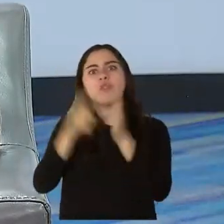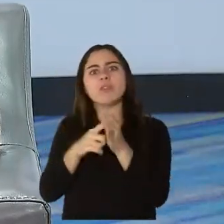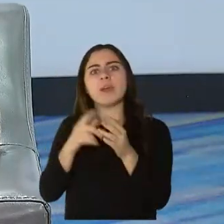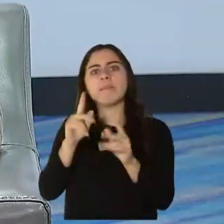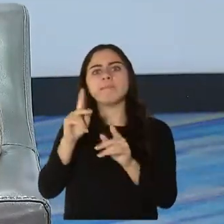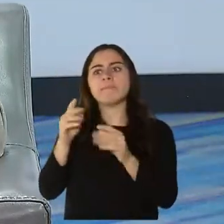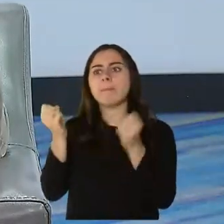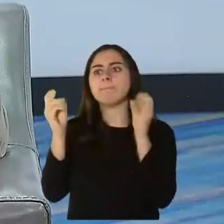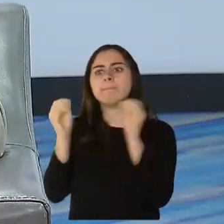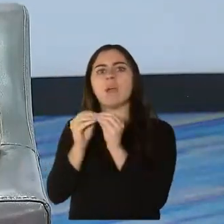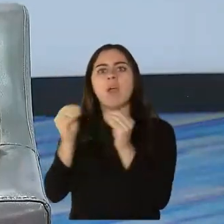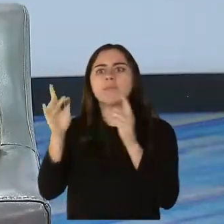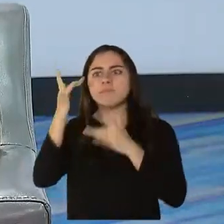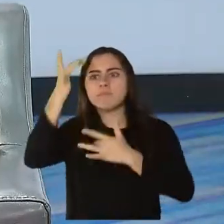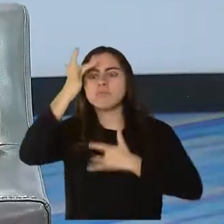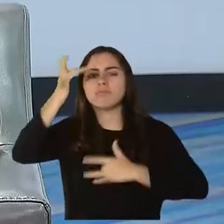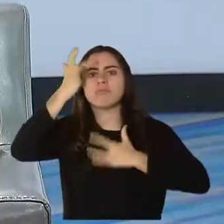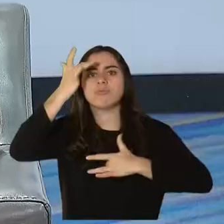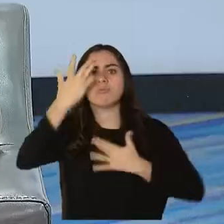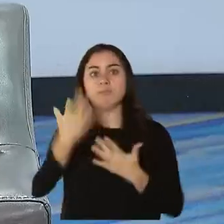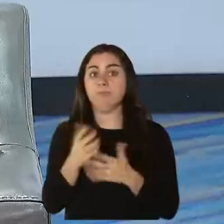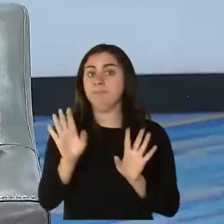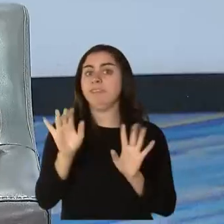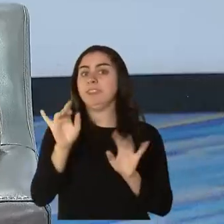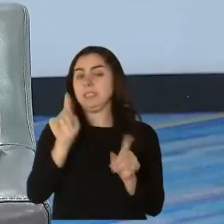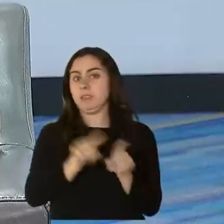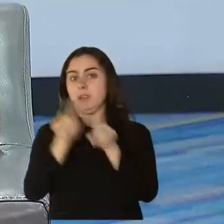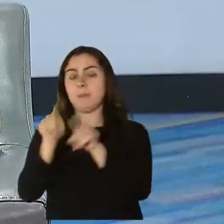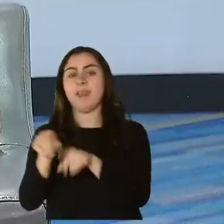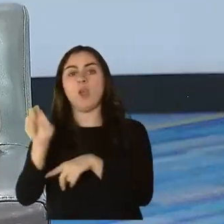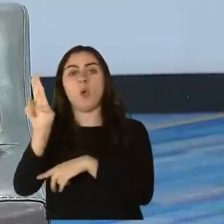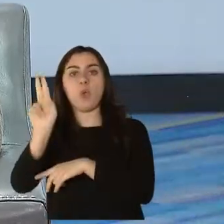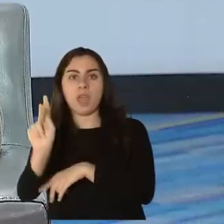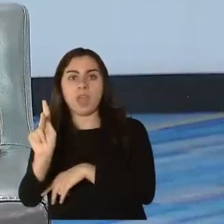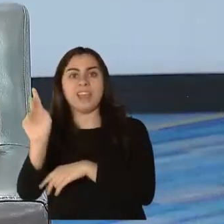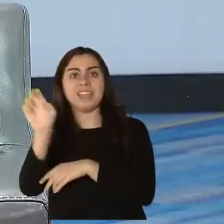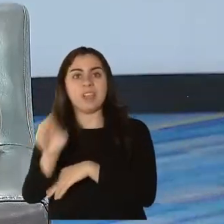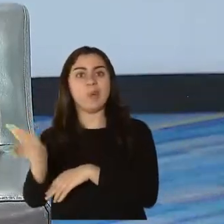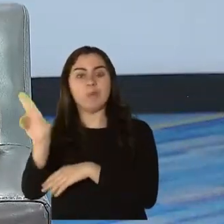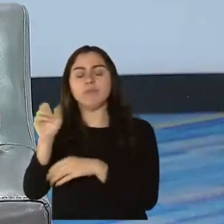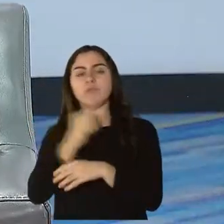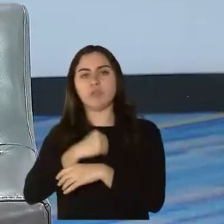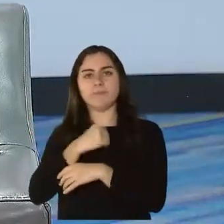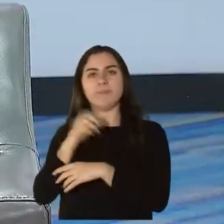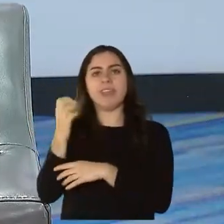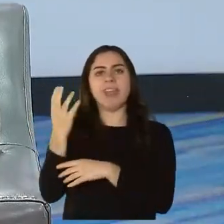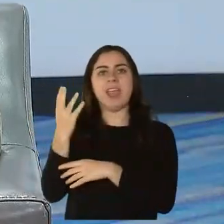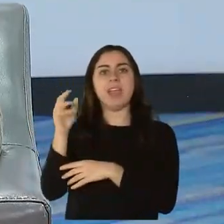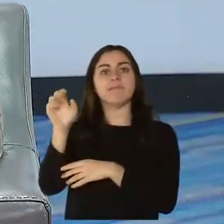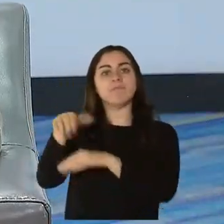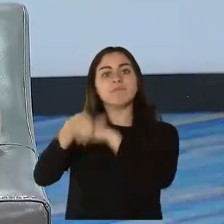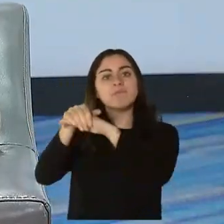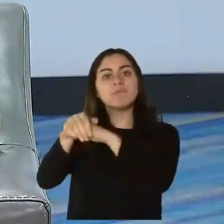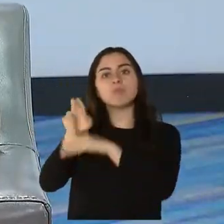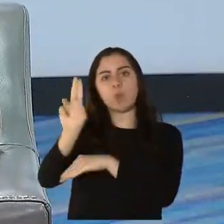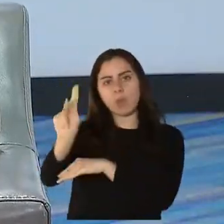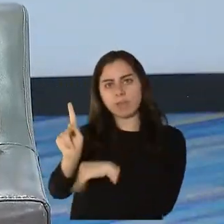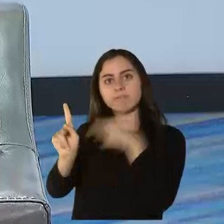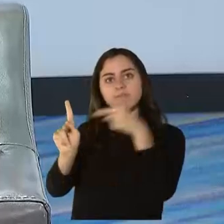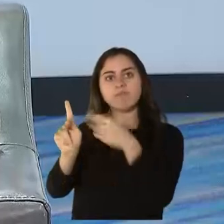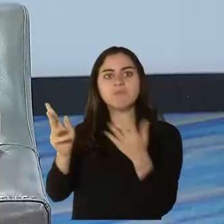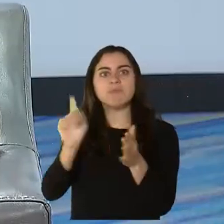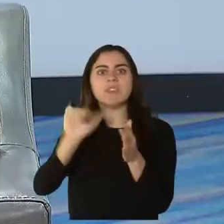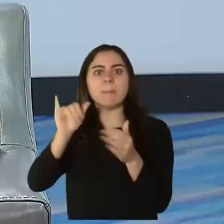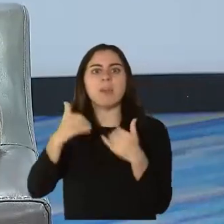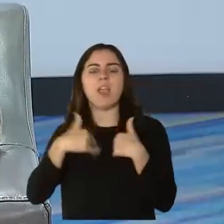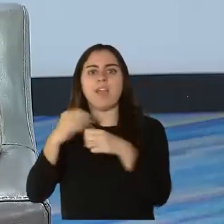segunda ola fue extremadamente amplia, infectó mucha gente y Sudáfrica pues no tiene los controles que pueden tener países desarrollados y